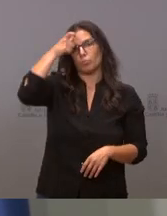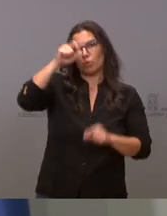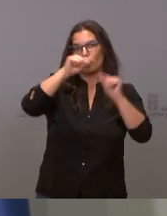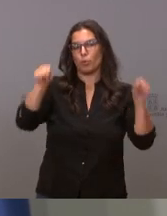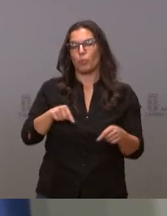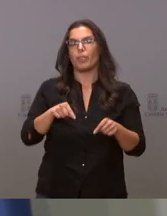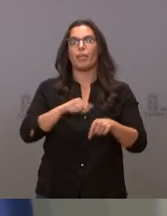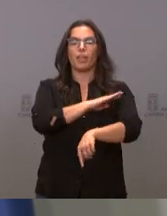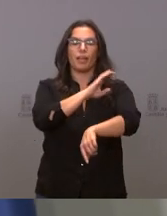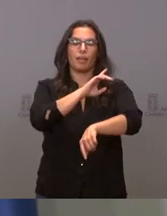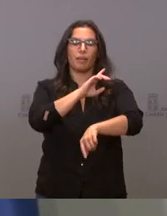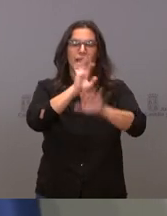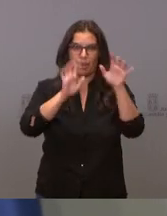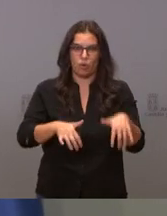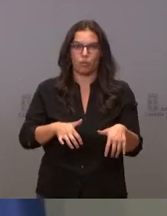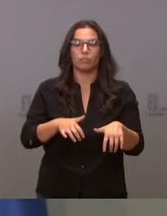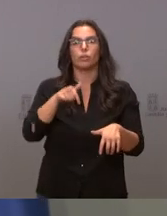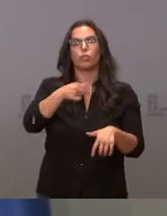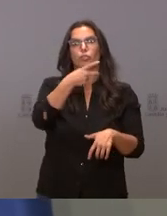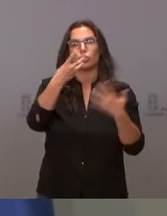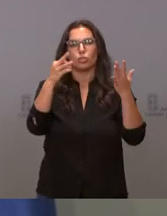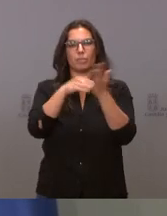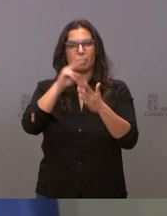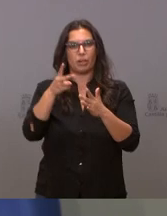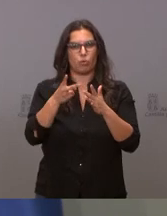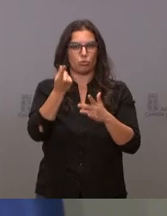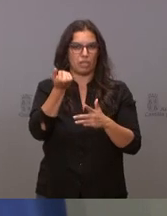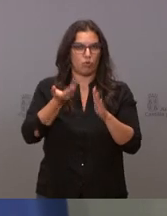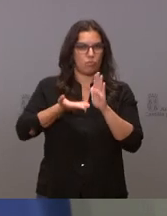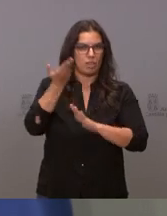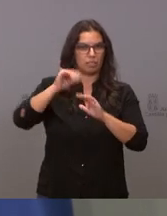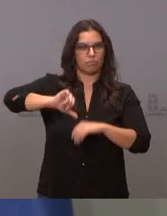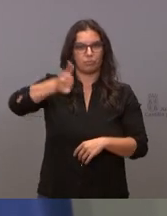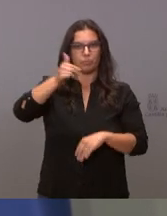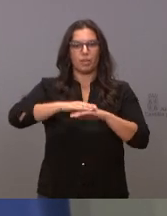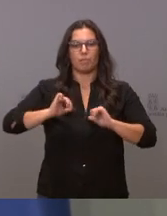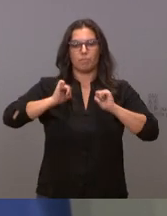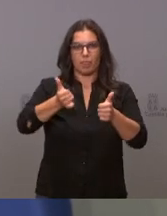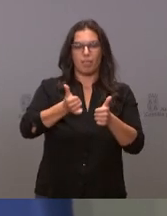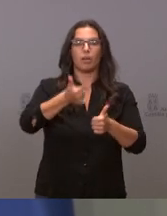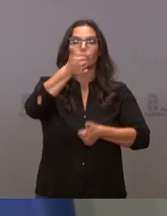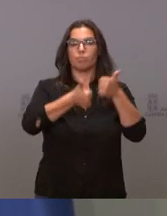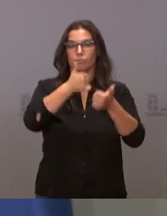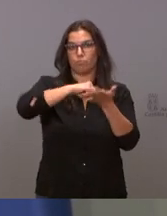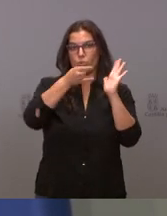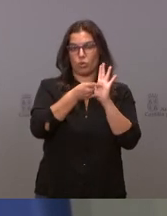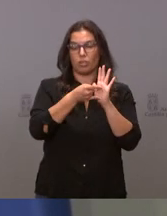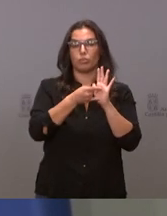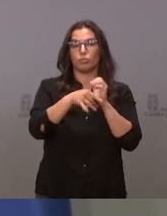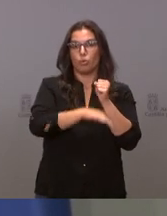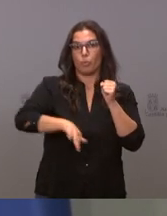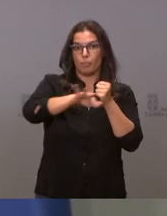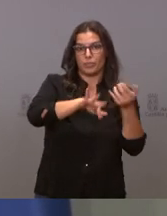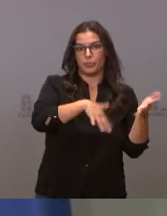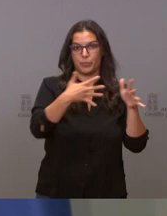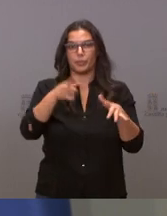ha aprobado un gasto superior a los 280.000 euros para contratar inicialmente la redacción del proyecto básico y de ejecución así como la dirección